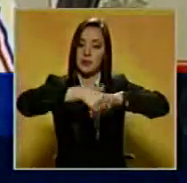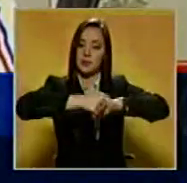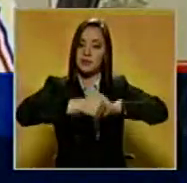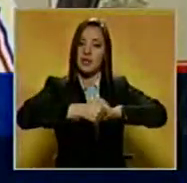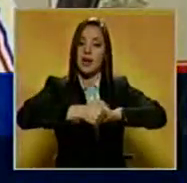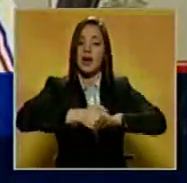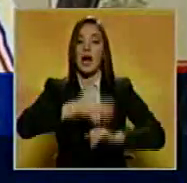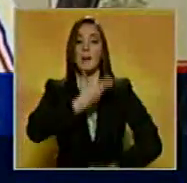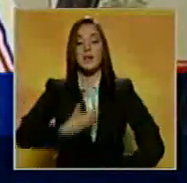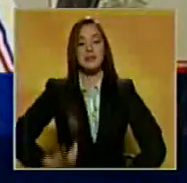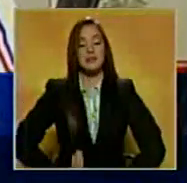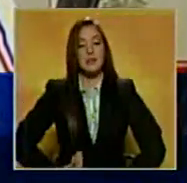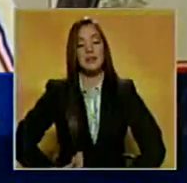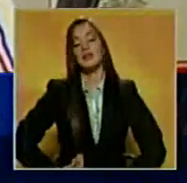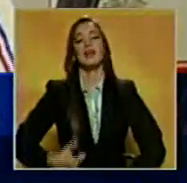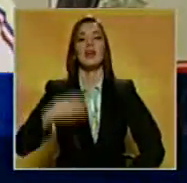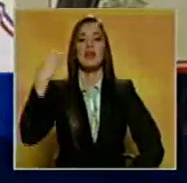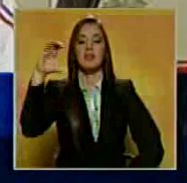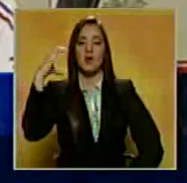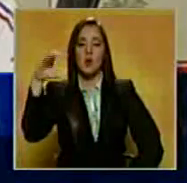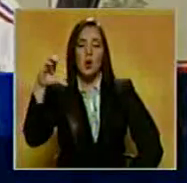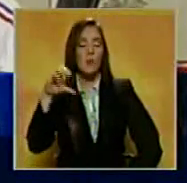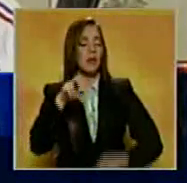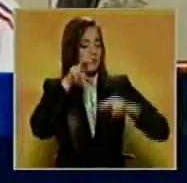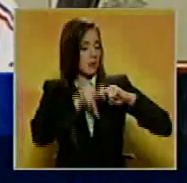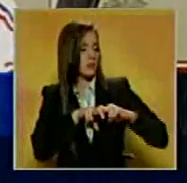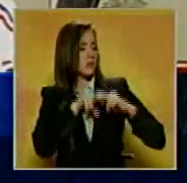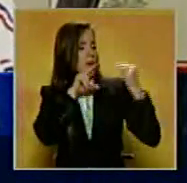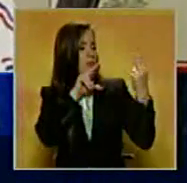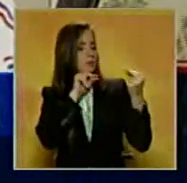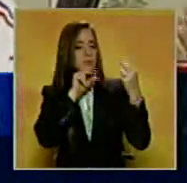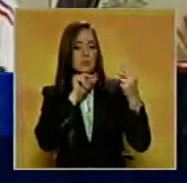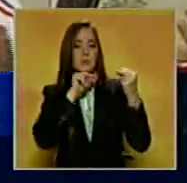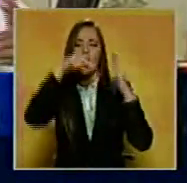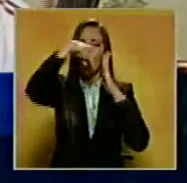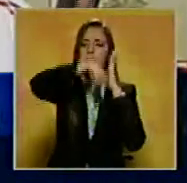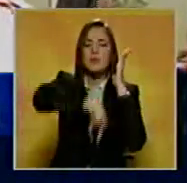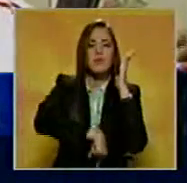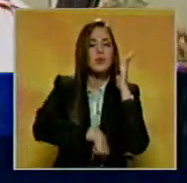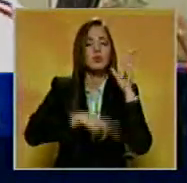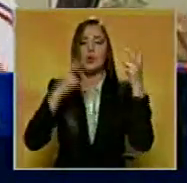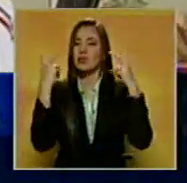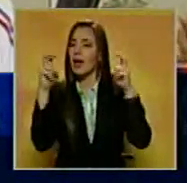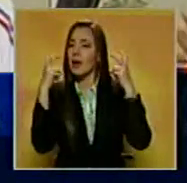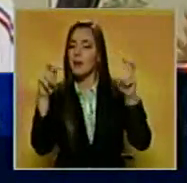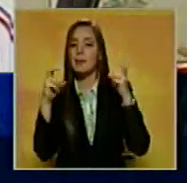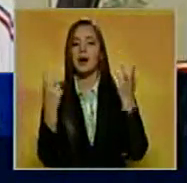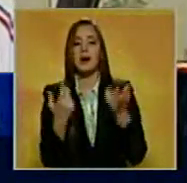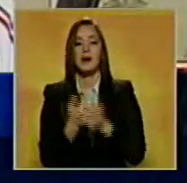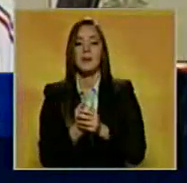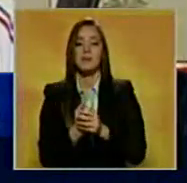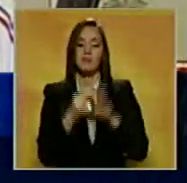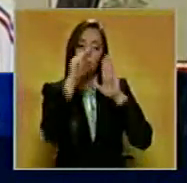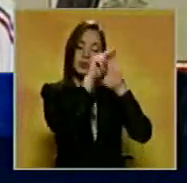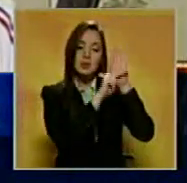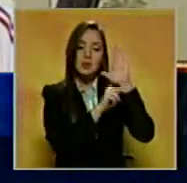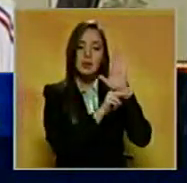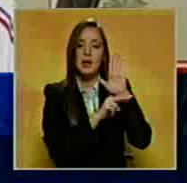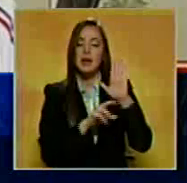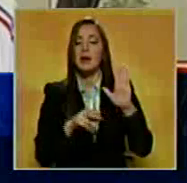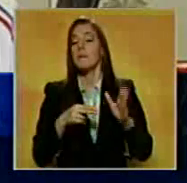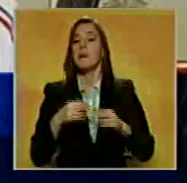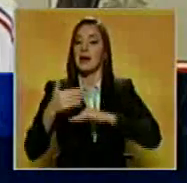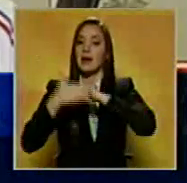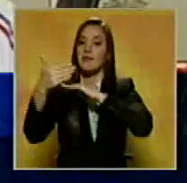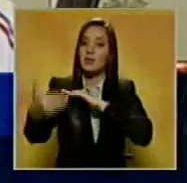sentándonos a conversar a fondo y de manera extendida todos los temas de la agenda para construir una nueva